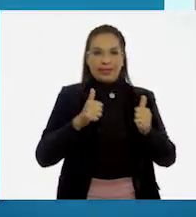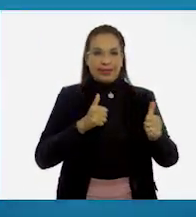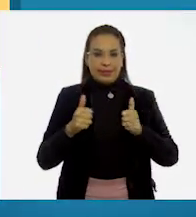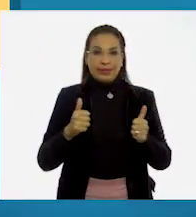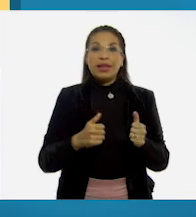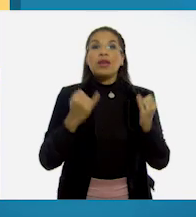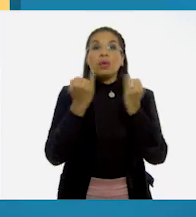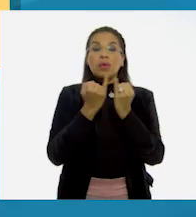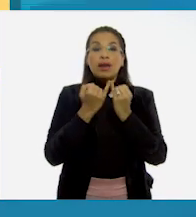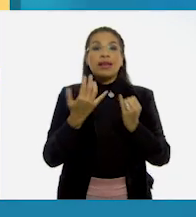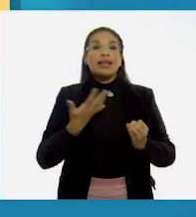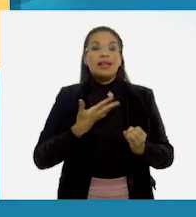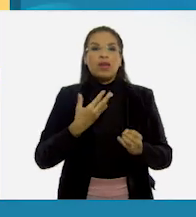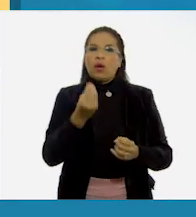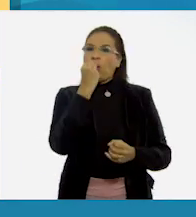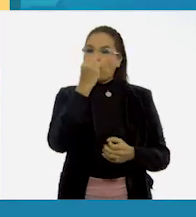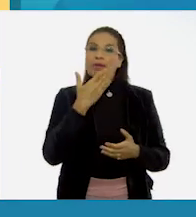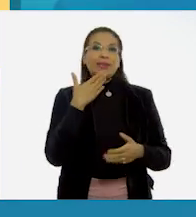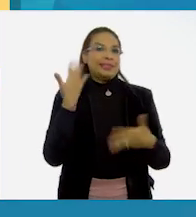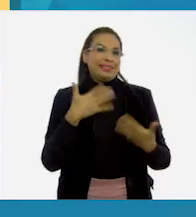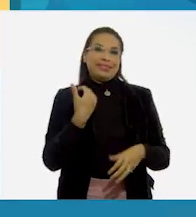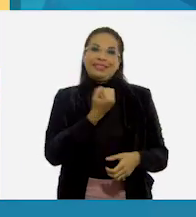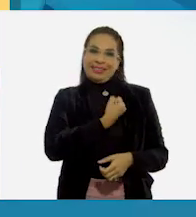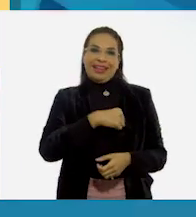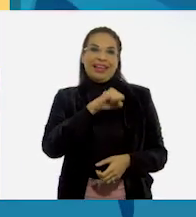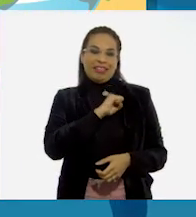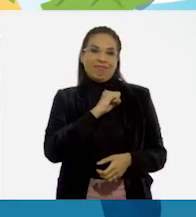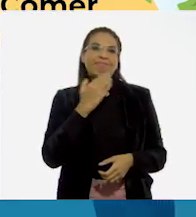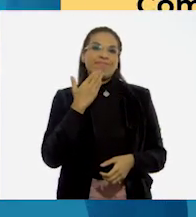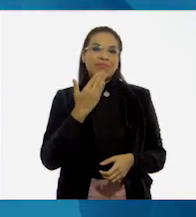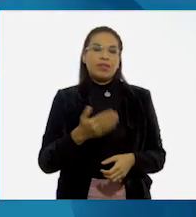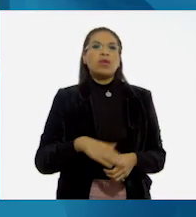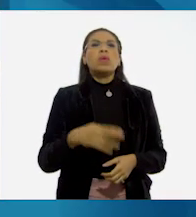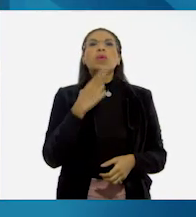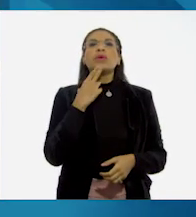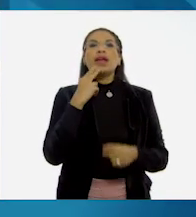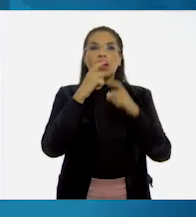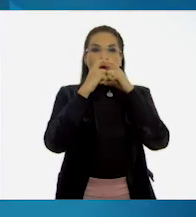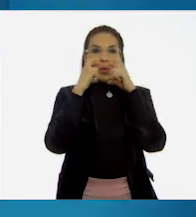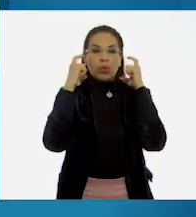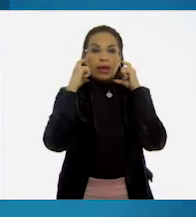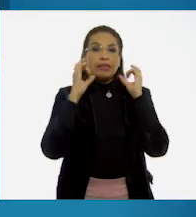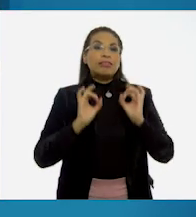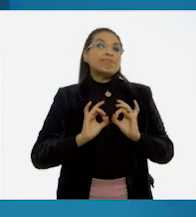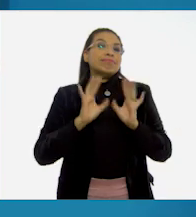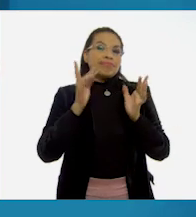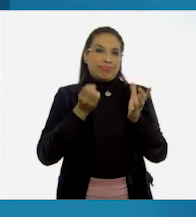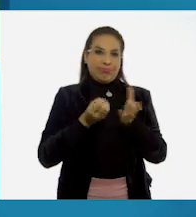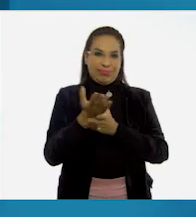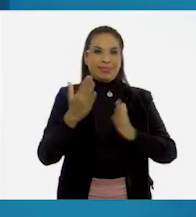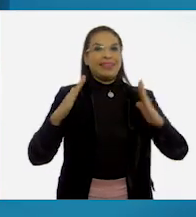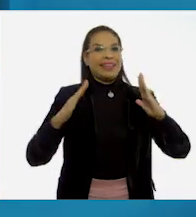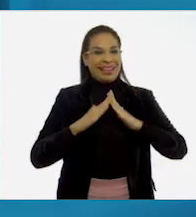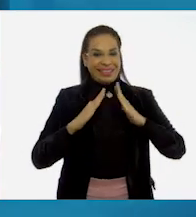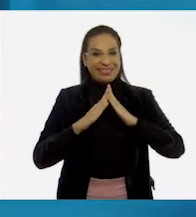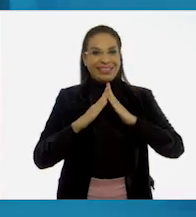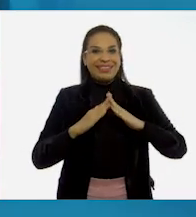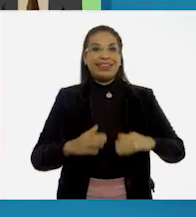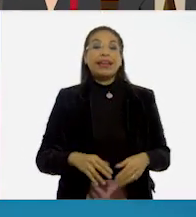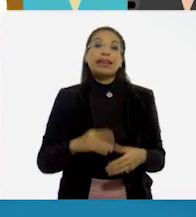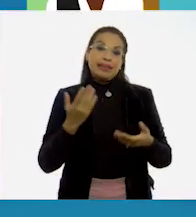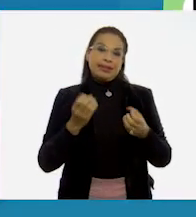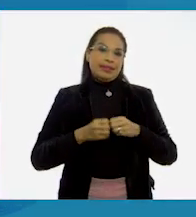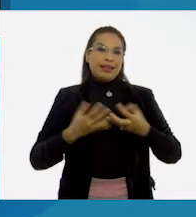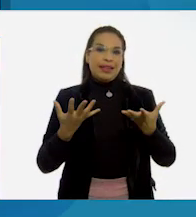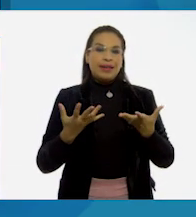También tenemos que comer muy saludablemente y usar cubrebocas en caso de salir de casa. Y,